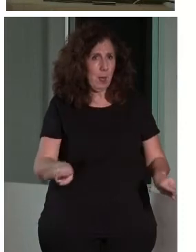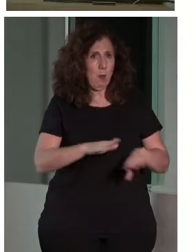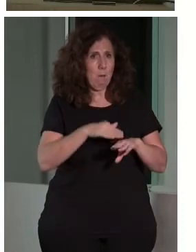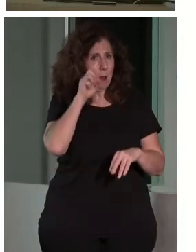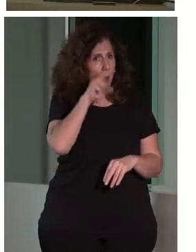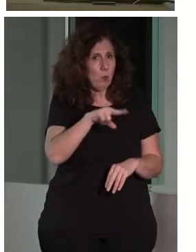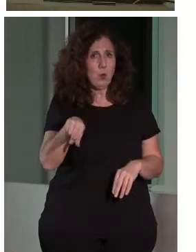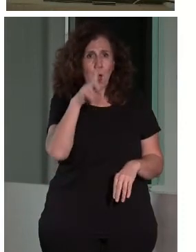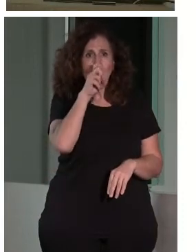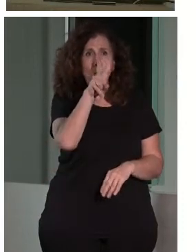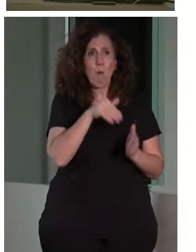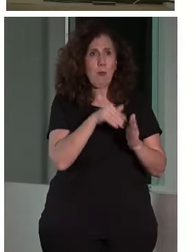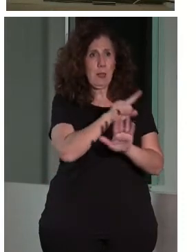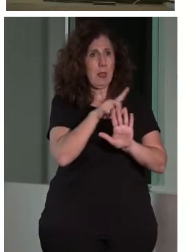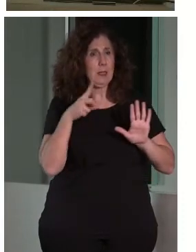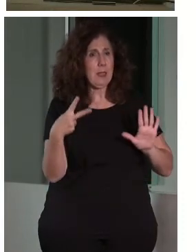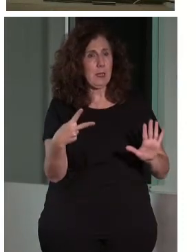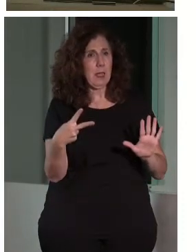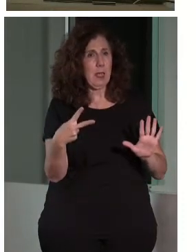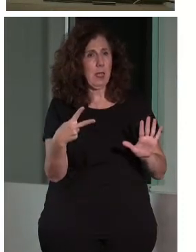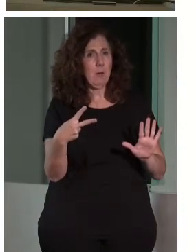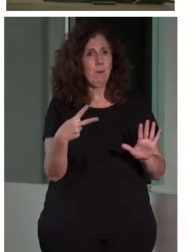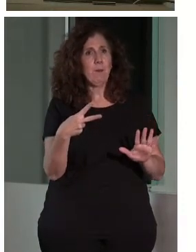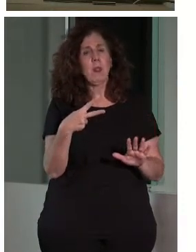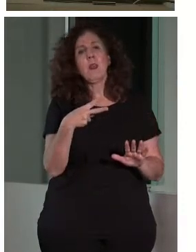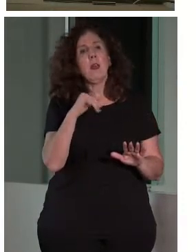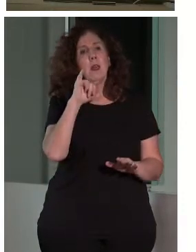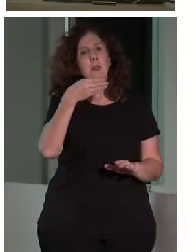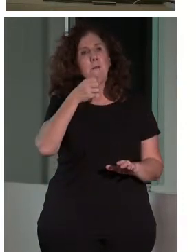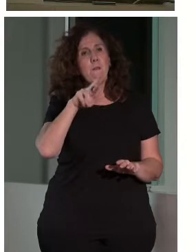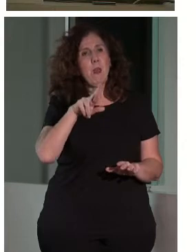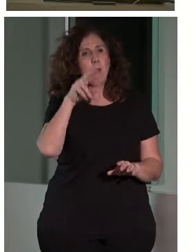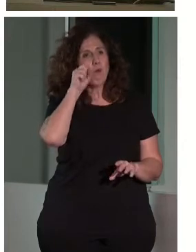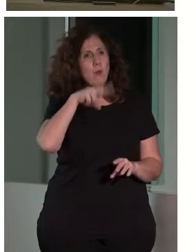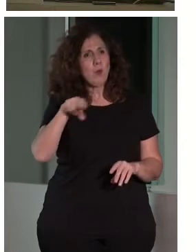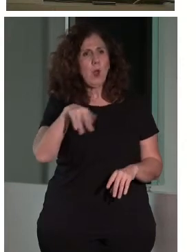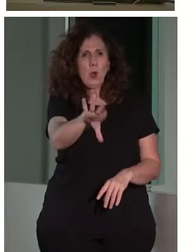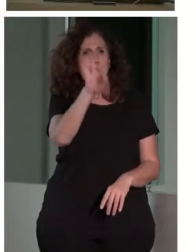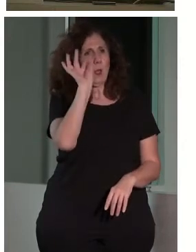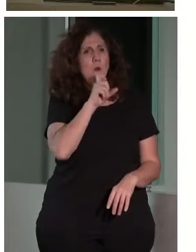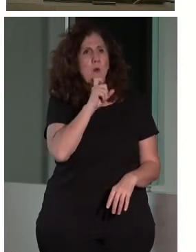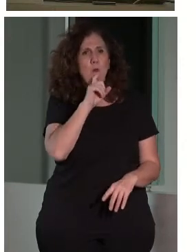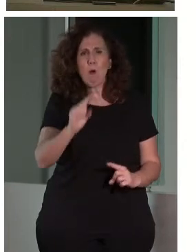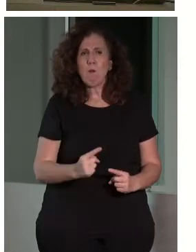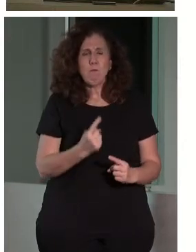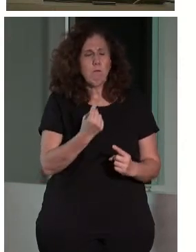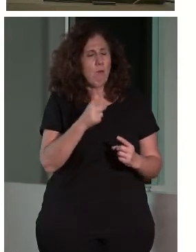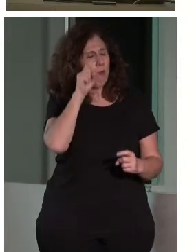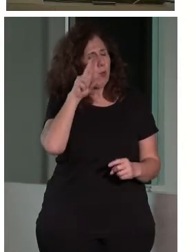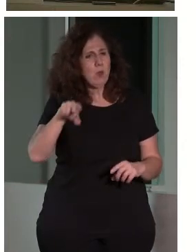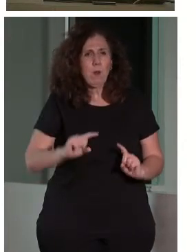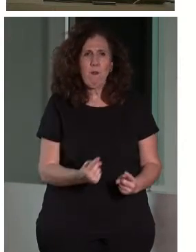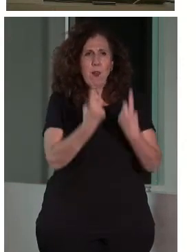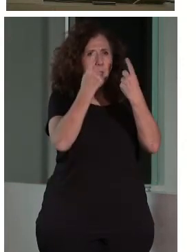En 2017, Ibermuseu nos escogió como uno de los 50 museos de referencia en materia social, cultural, ambiental